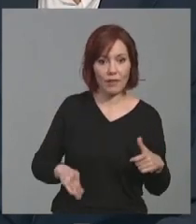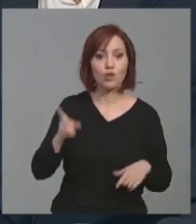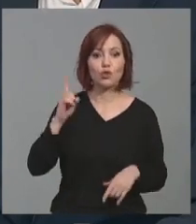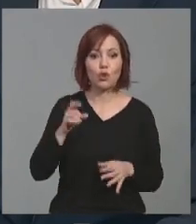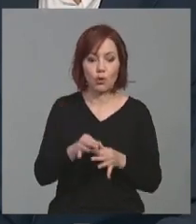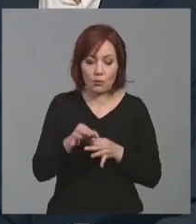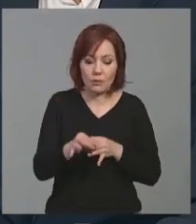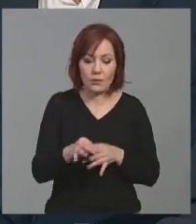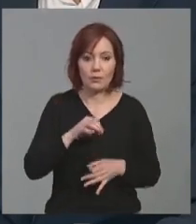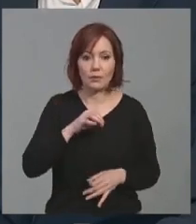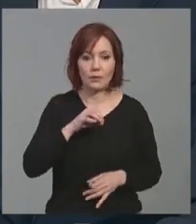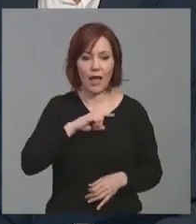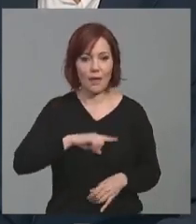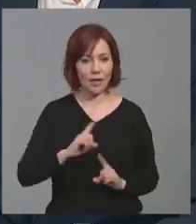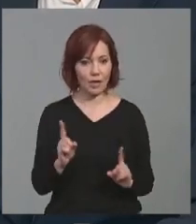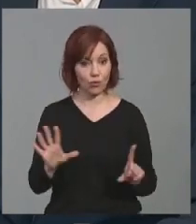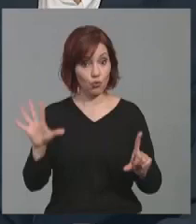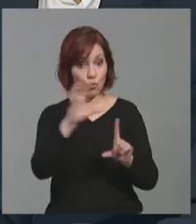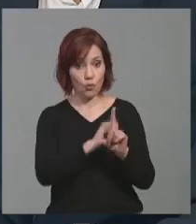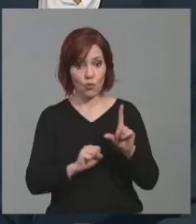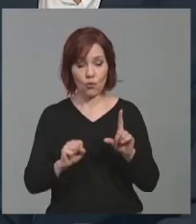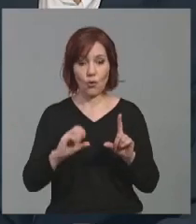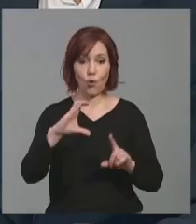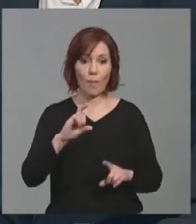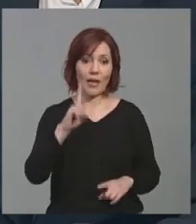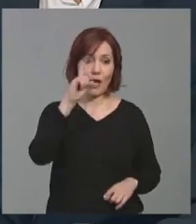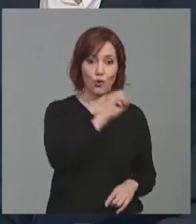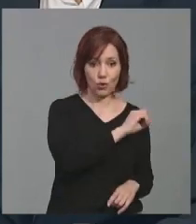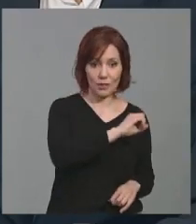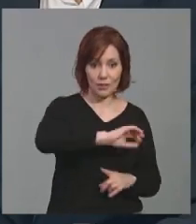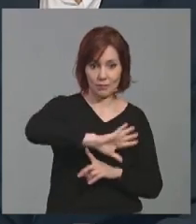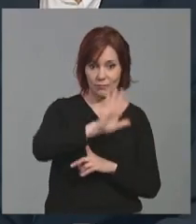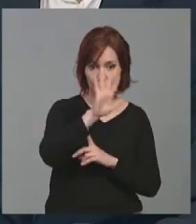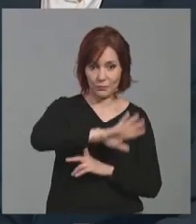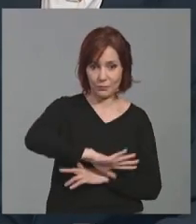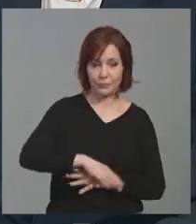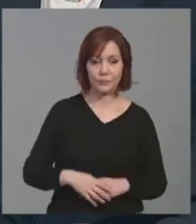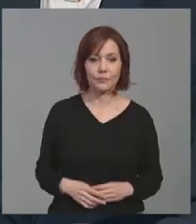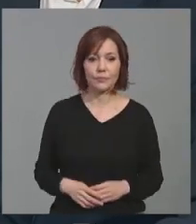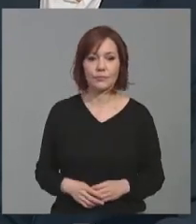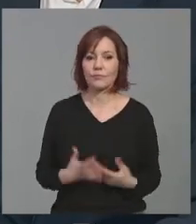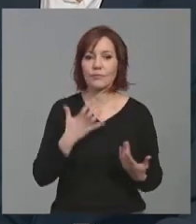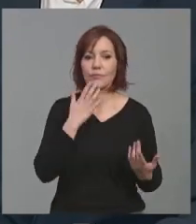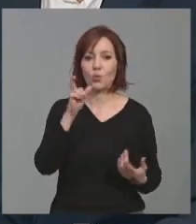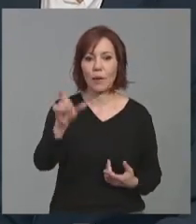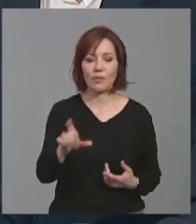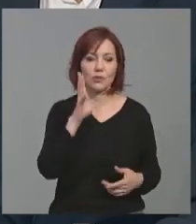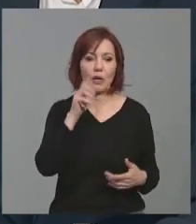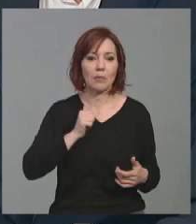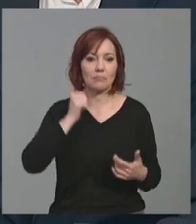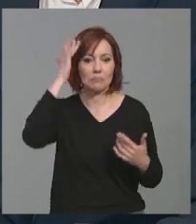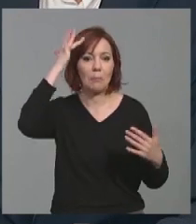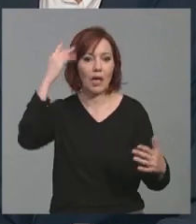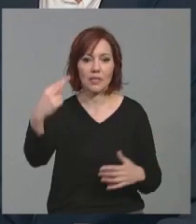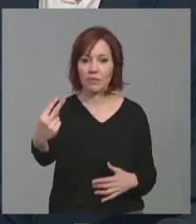toda la comarca del noroeste. Le pregunto ahora, una persona que nos esté viendo en este momento y